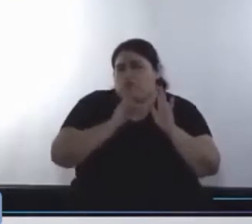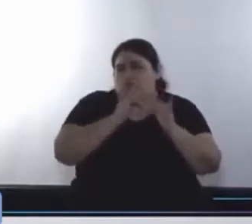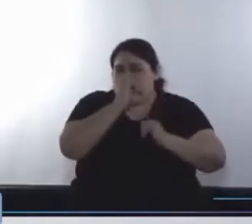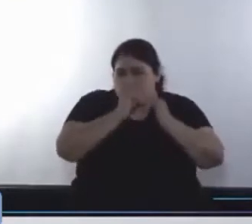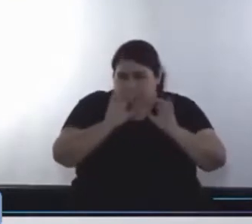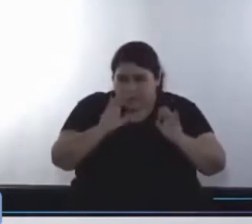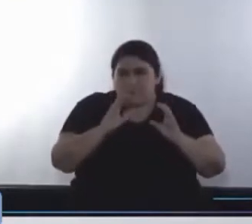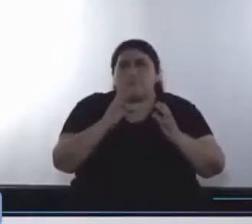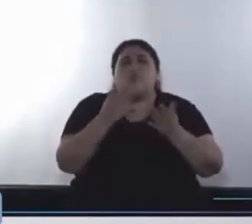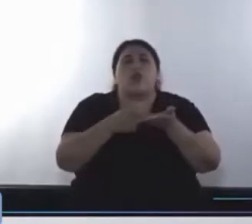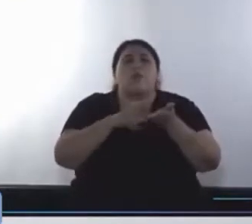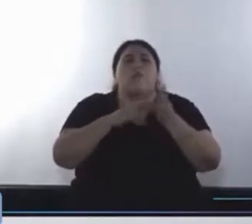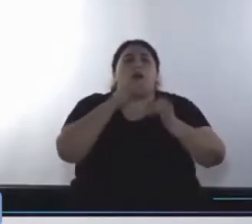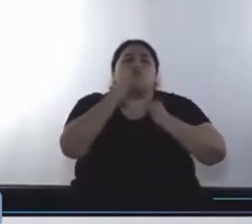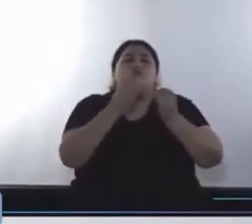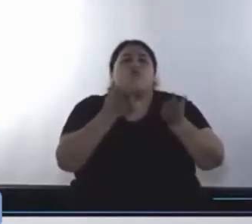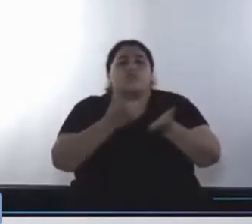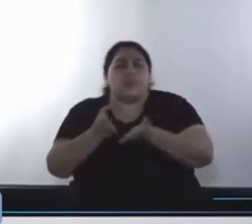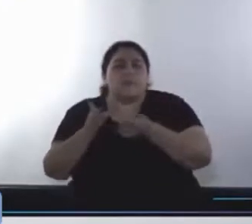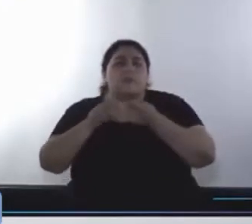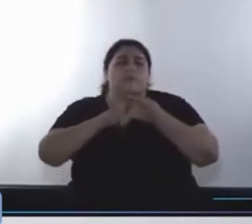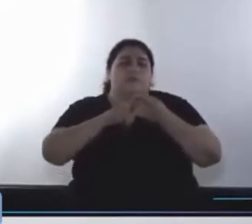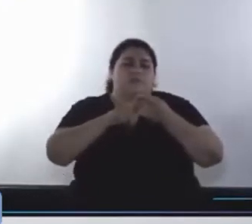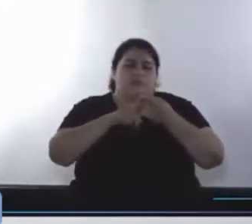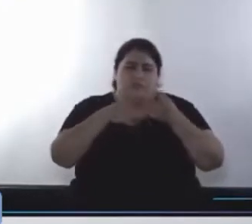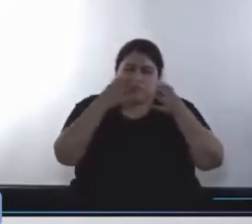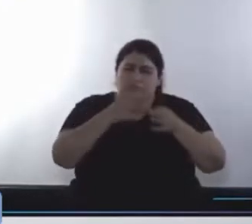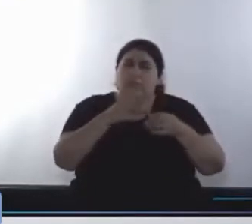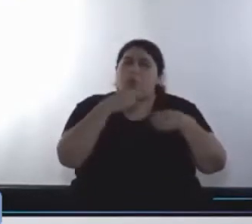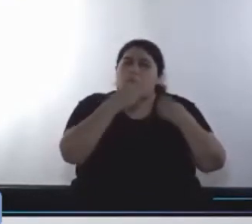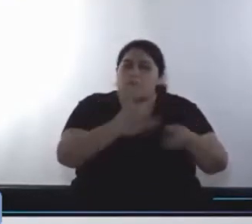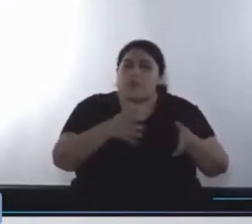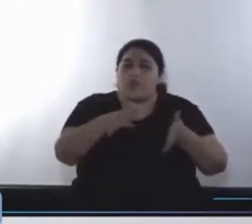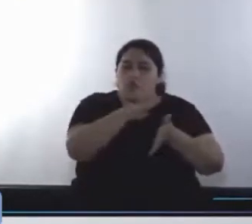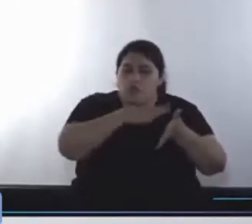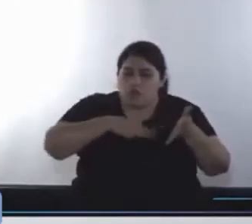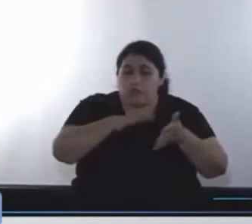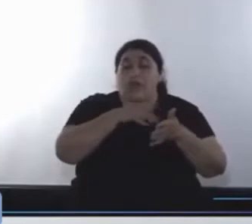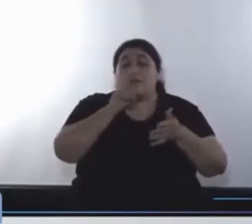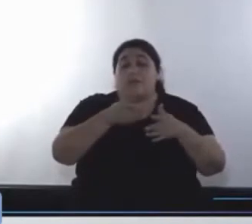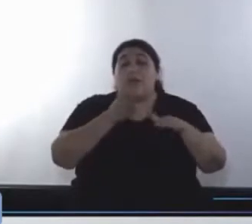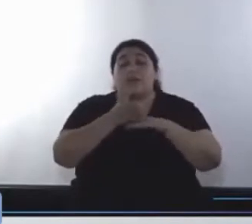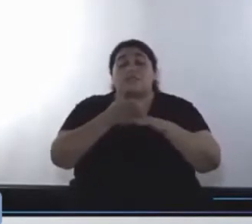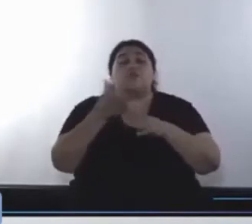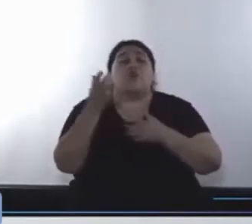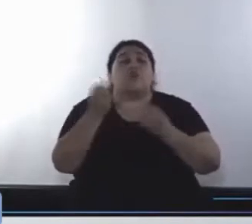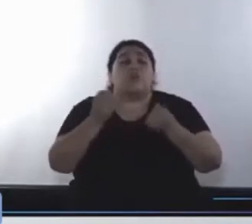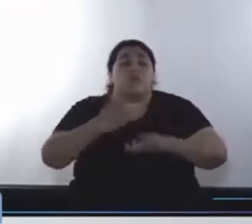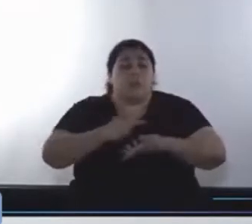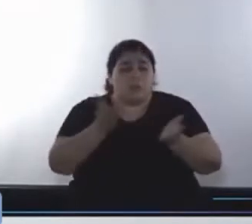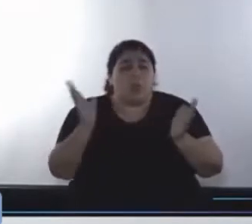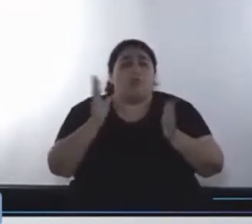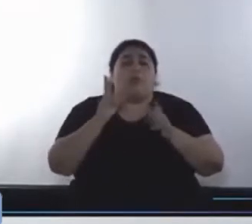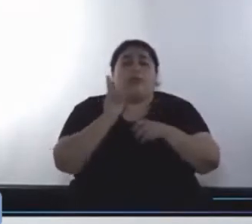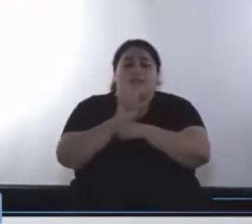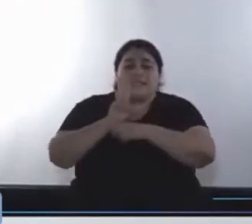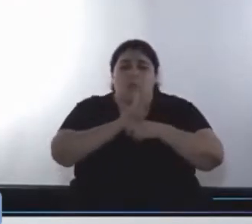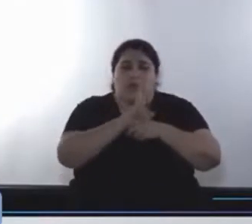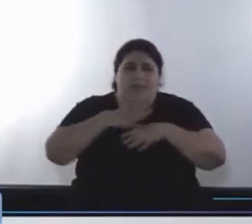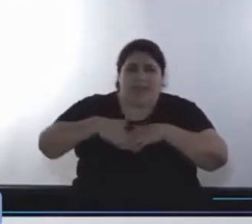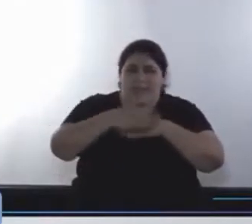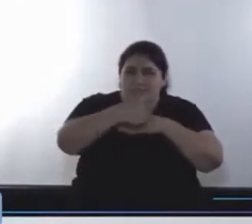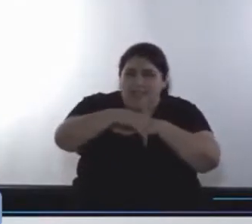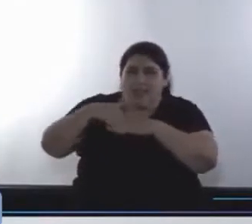viviendas, servicios adecuados y mejora de tuburios, el acceso a transporte público y mejorar la seguridad vial,